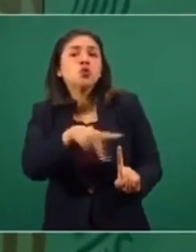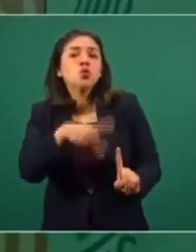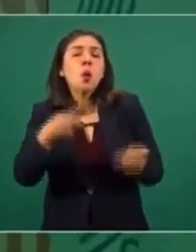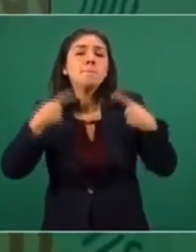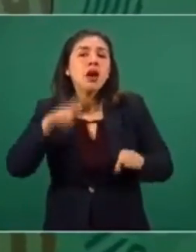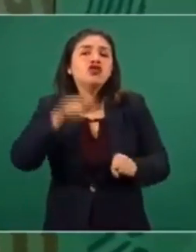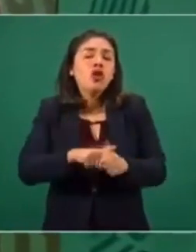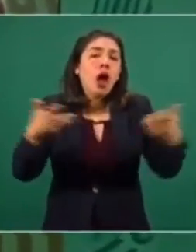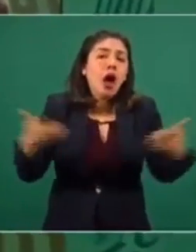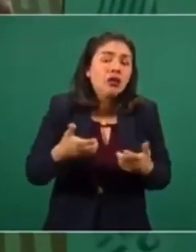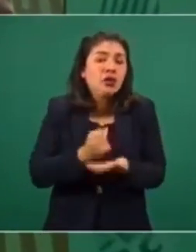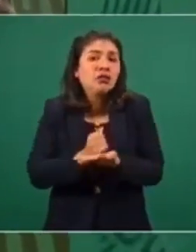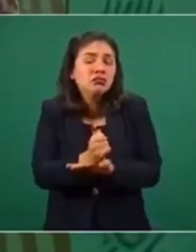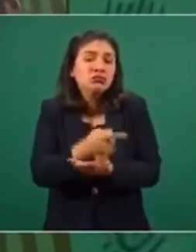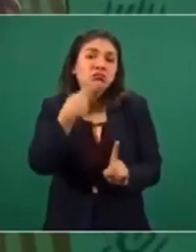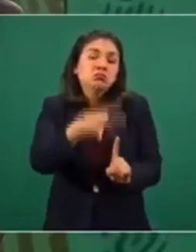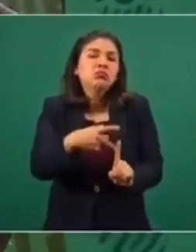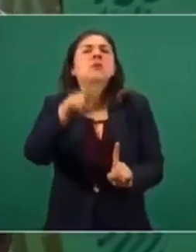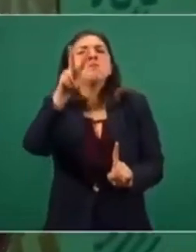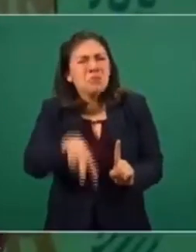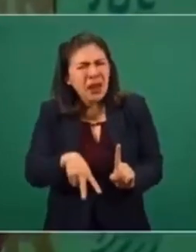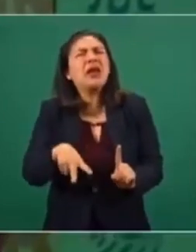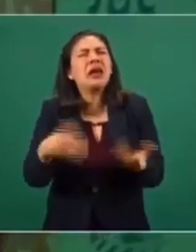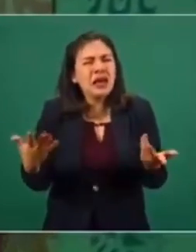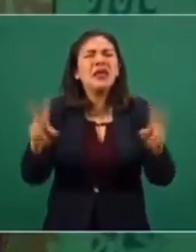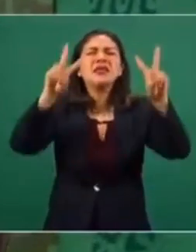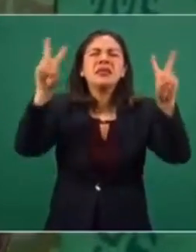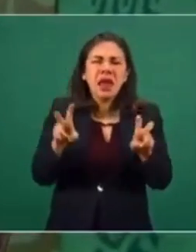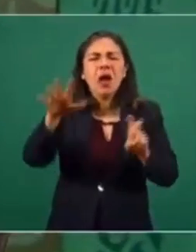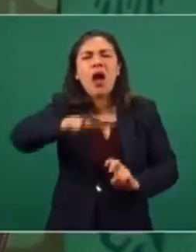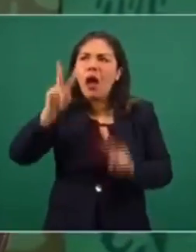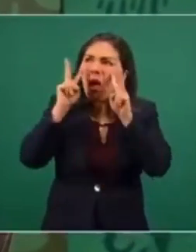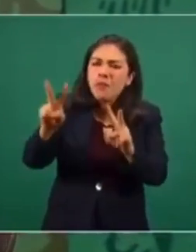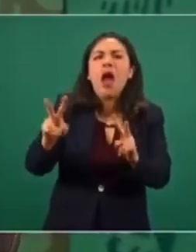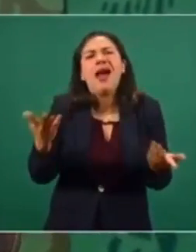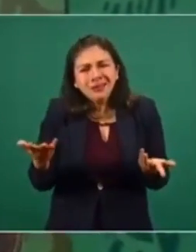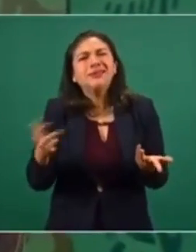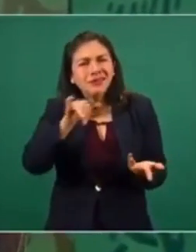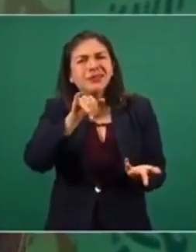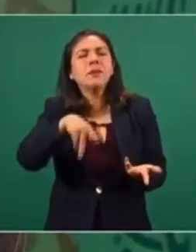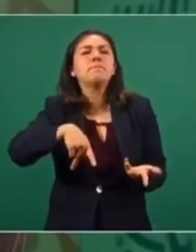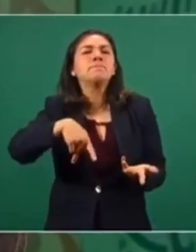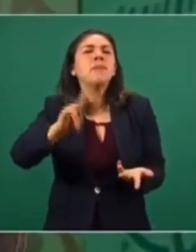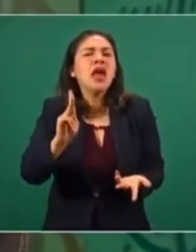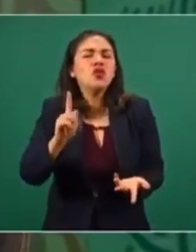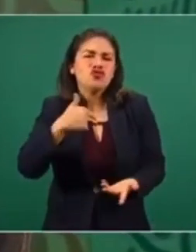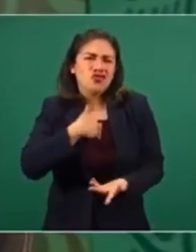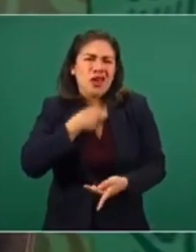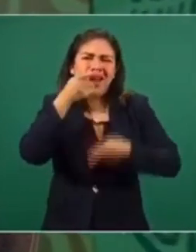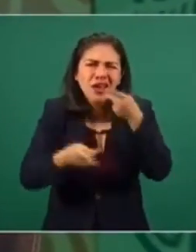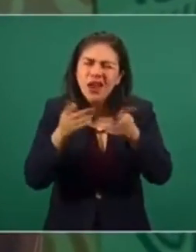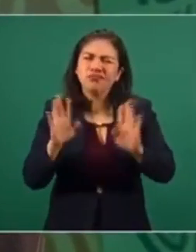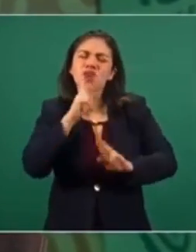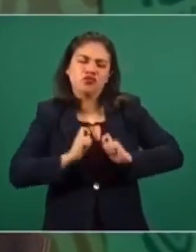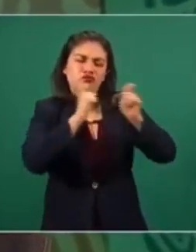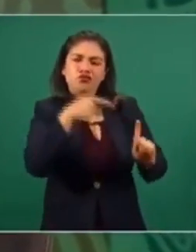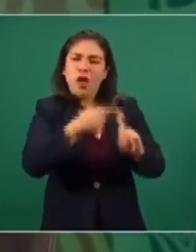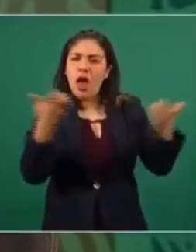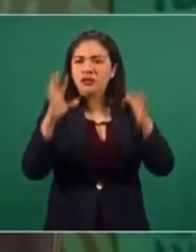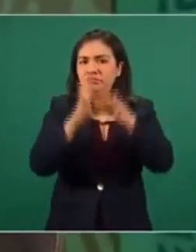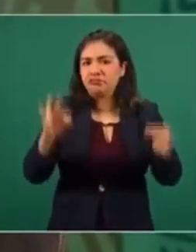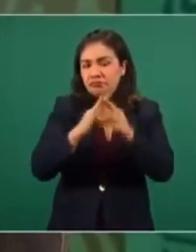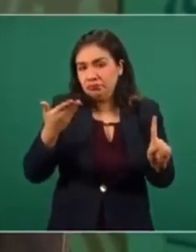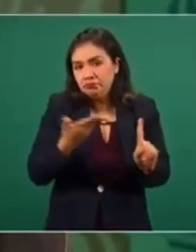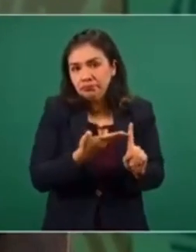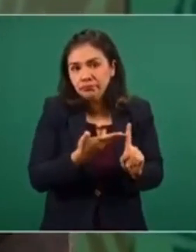en lo personal, aunque sí es un asunto público, prefiero que él sea el que lo explique,